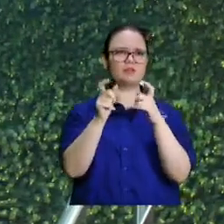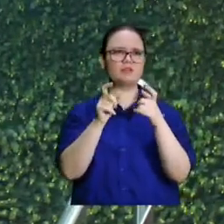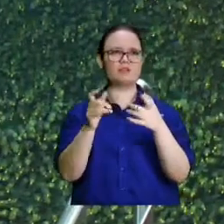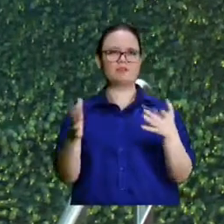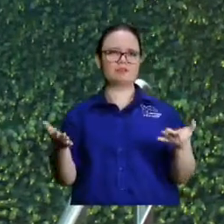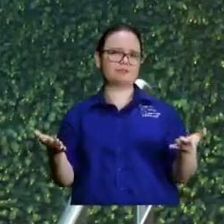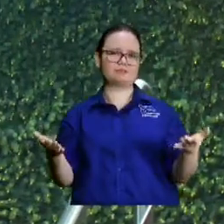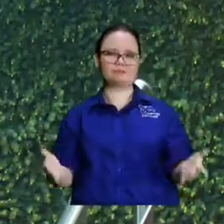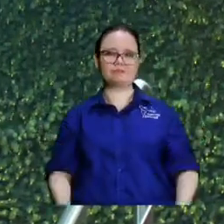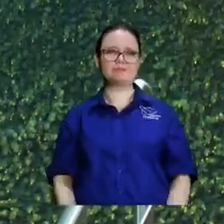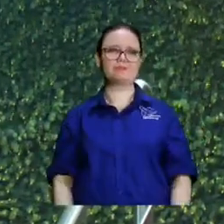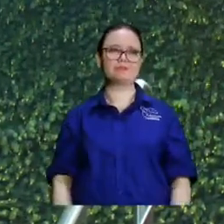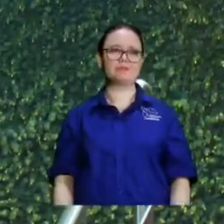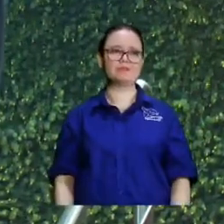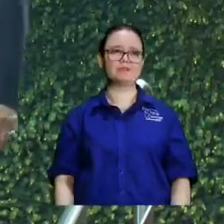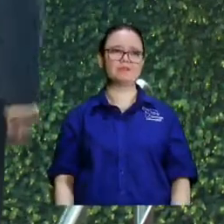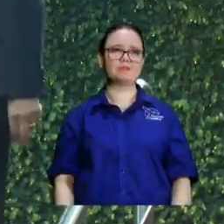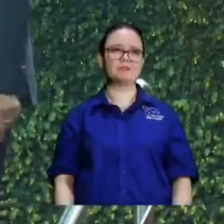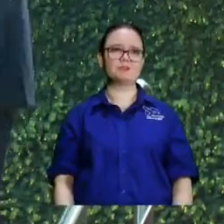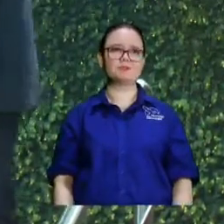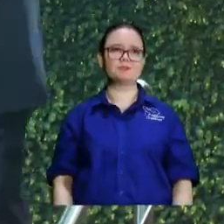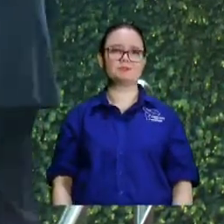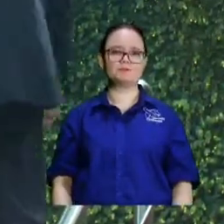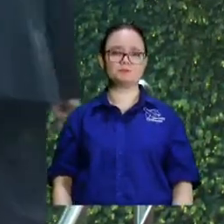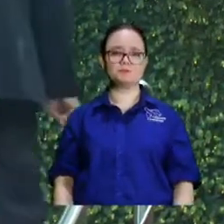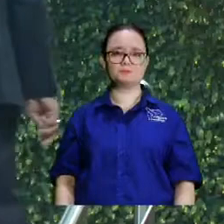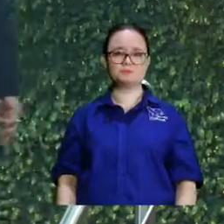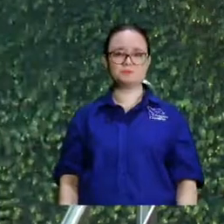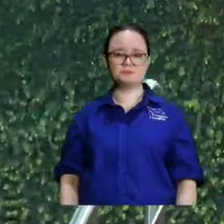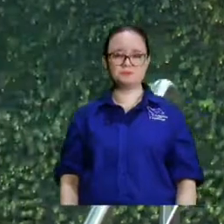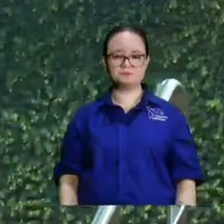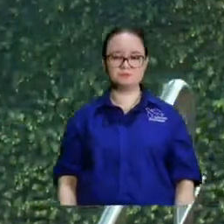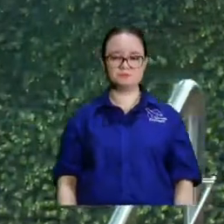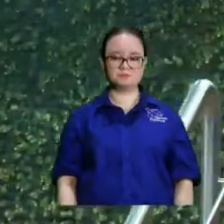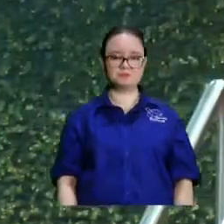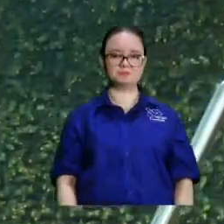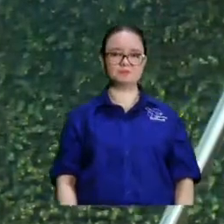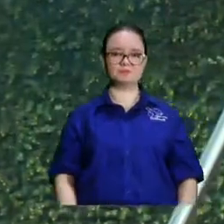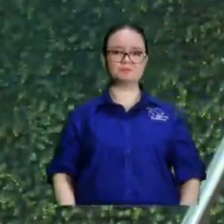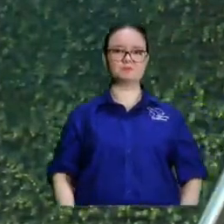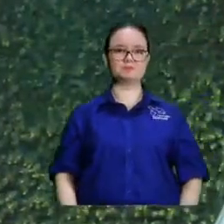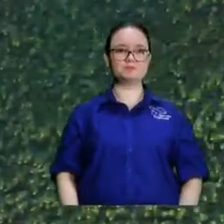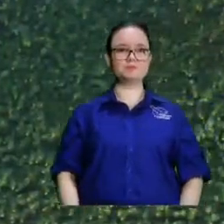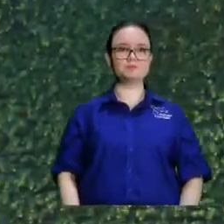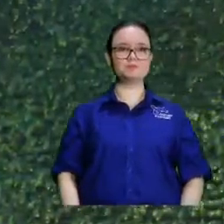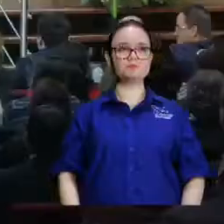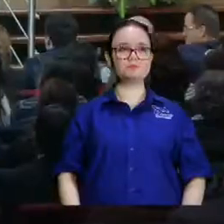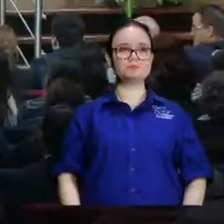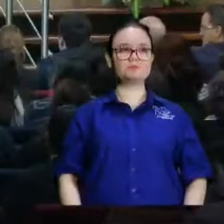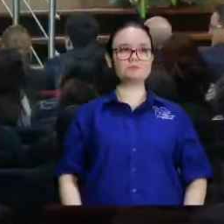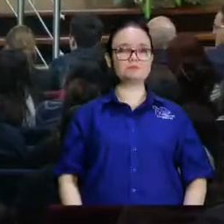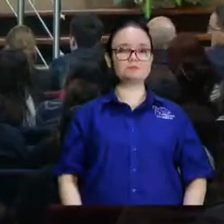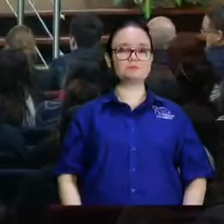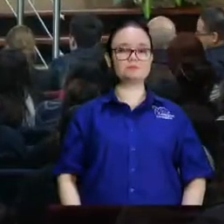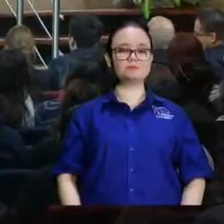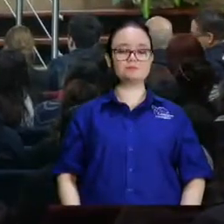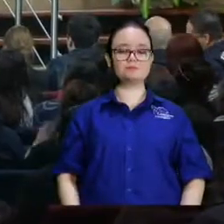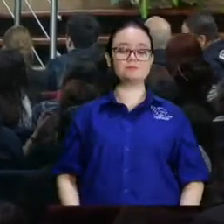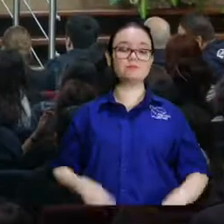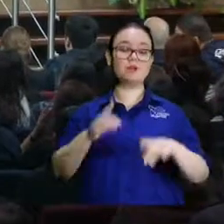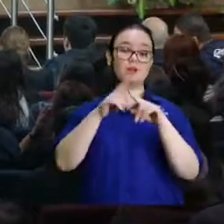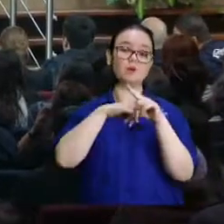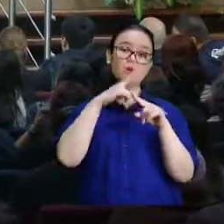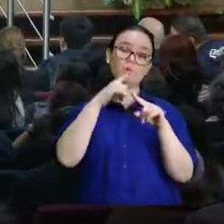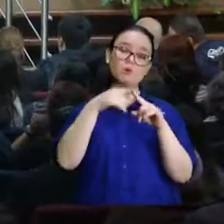a cuando era